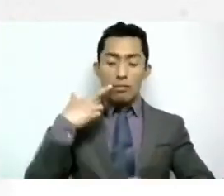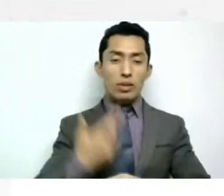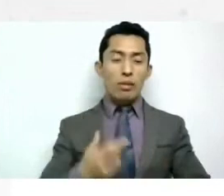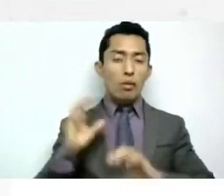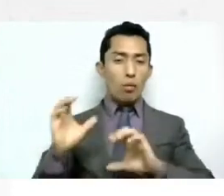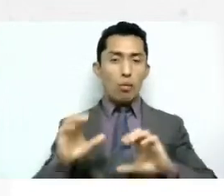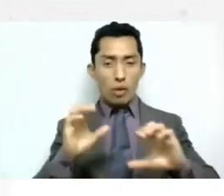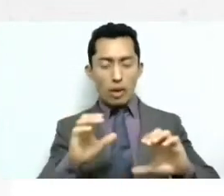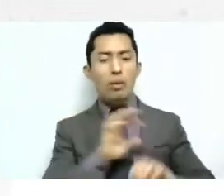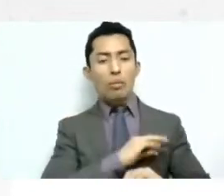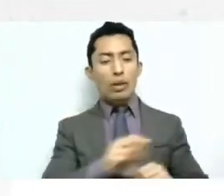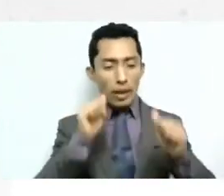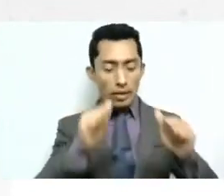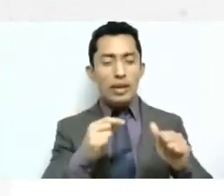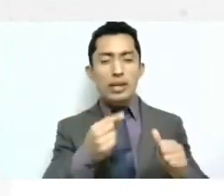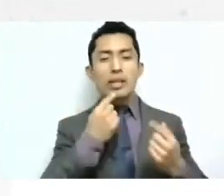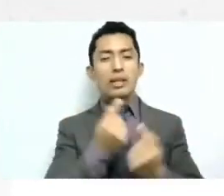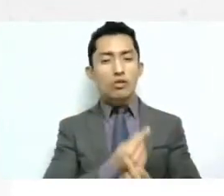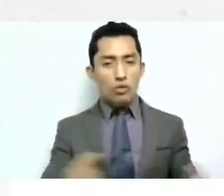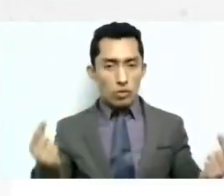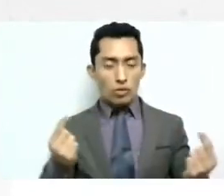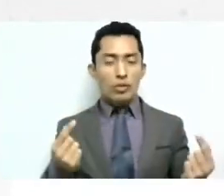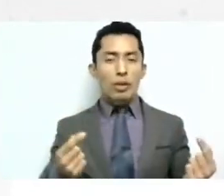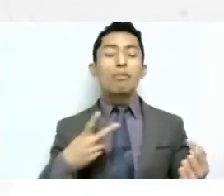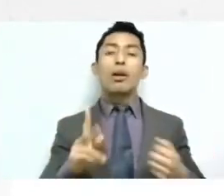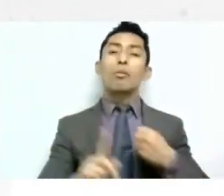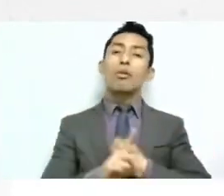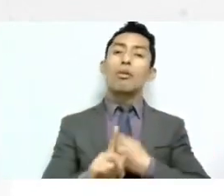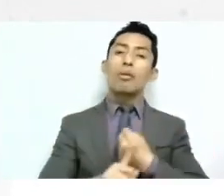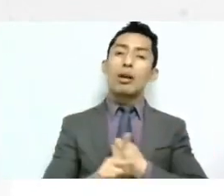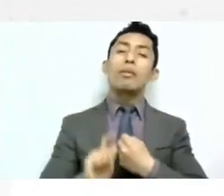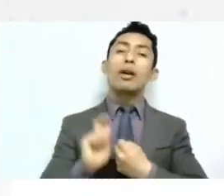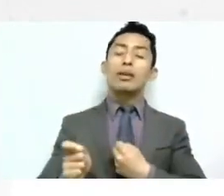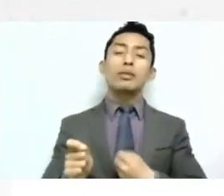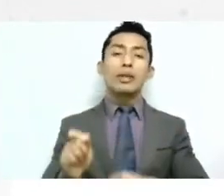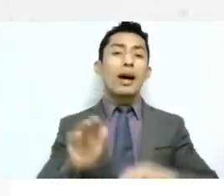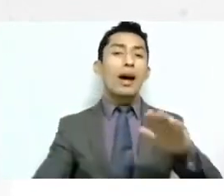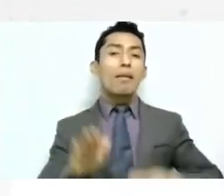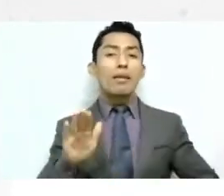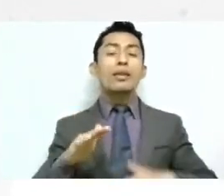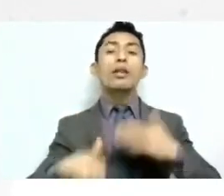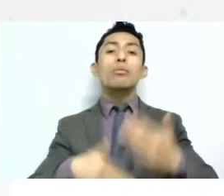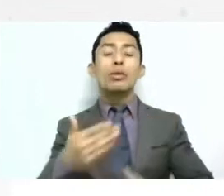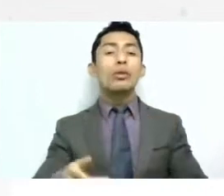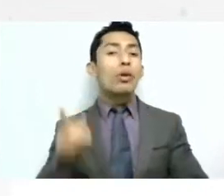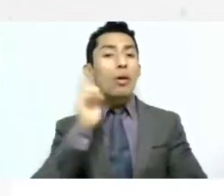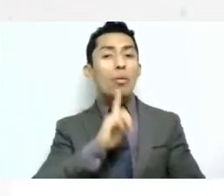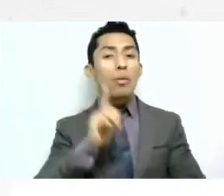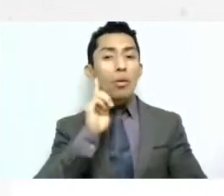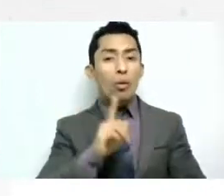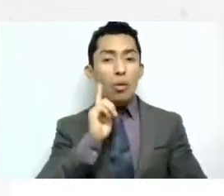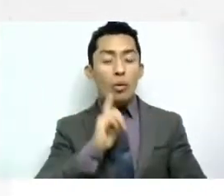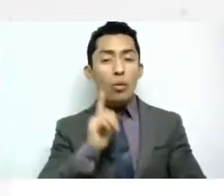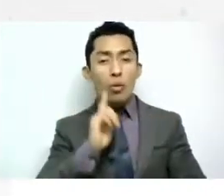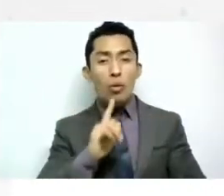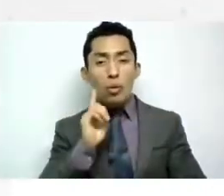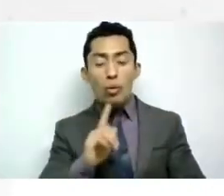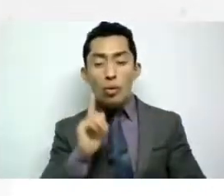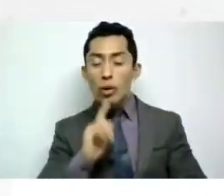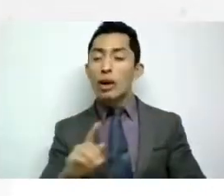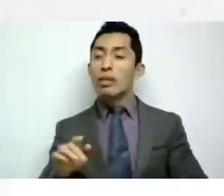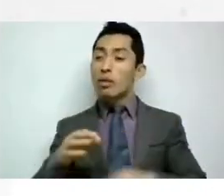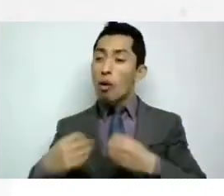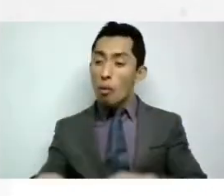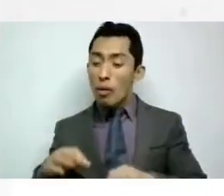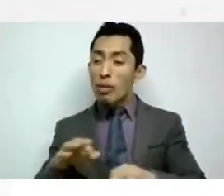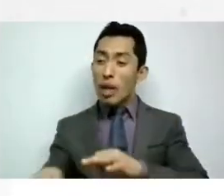prestar atención de niños menores el problema es que eso a veces hace que las mujeres no tengan dos jornadas sino hasta tres y hasta